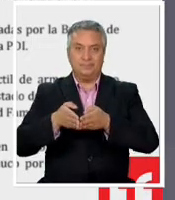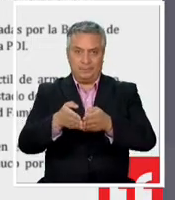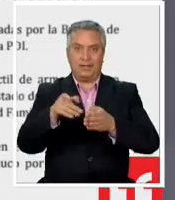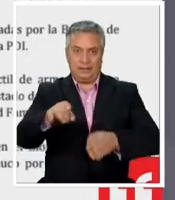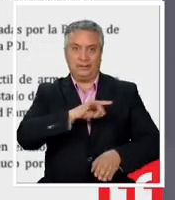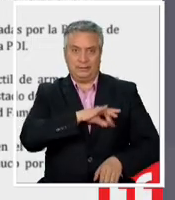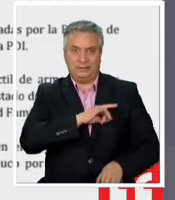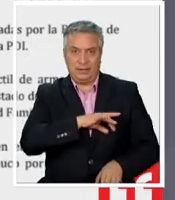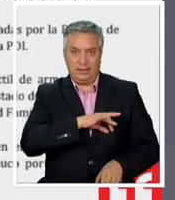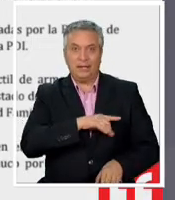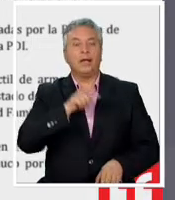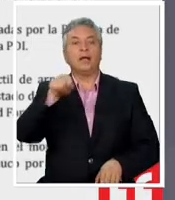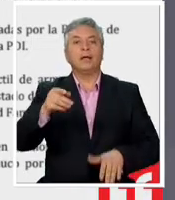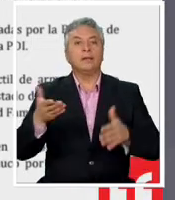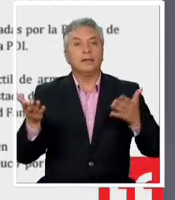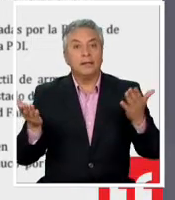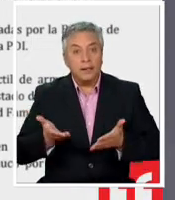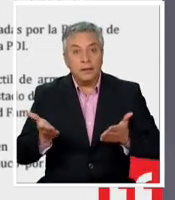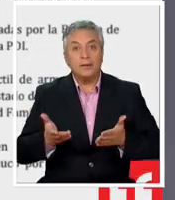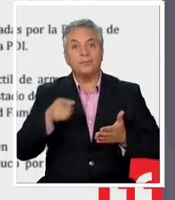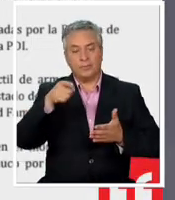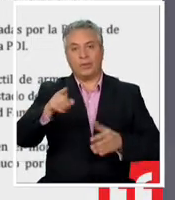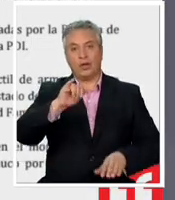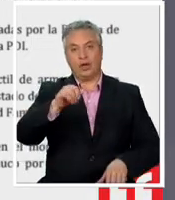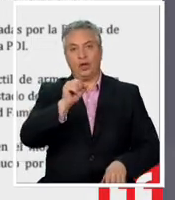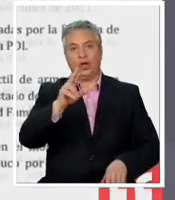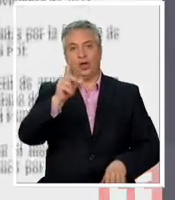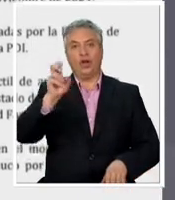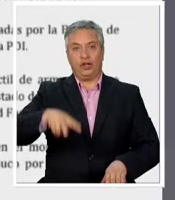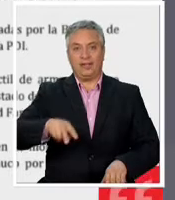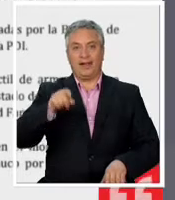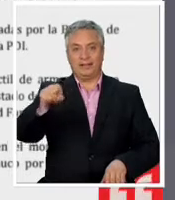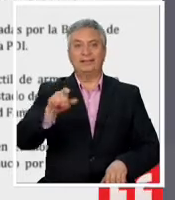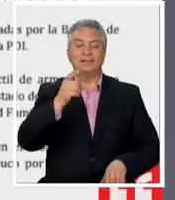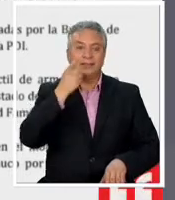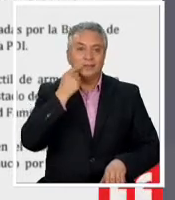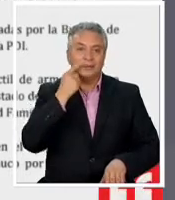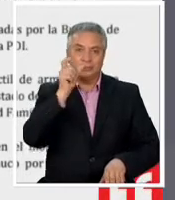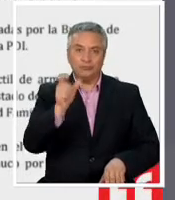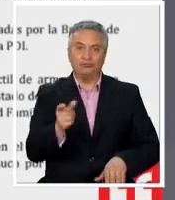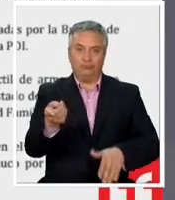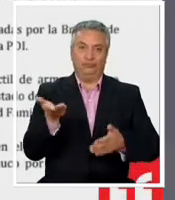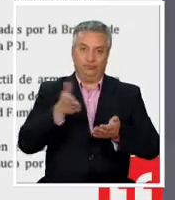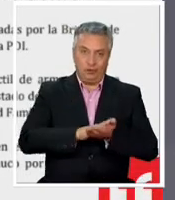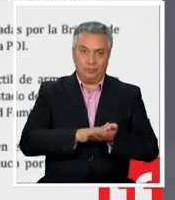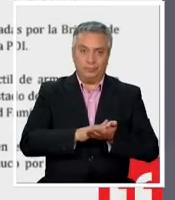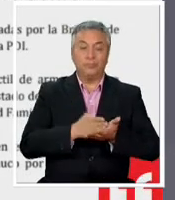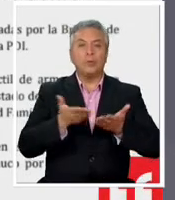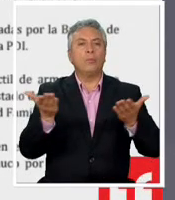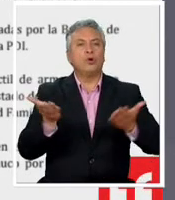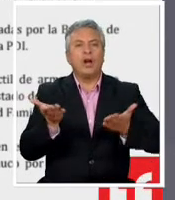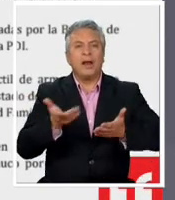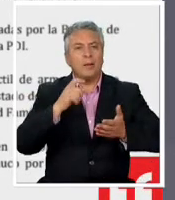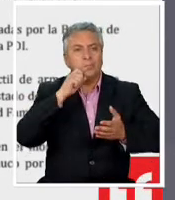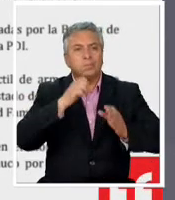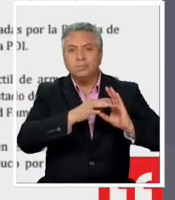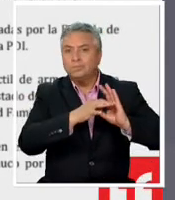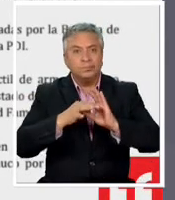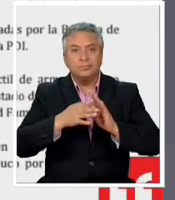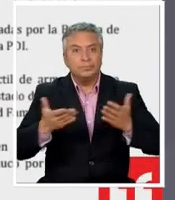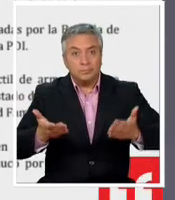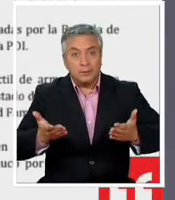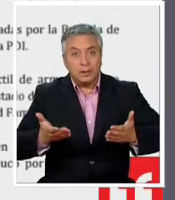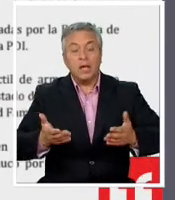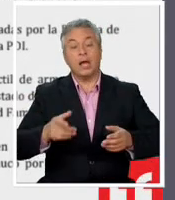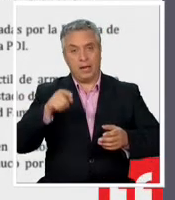en calidad de autores del homicidio de Jordan Yempi Machacán. La petición se funda en los resultados de las diligencias